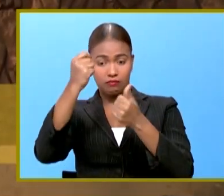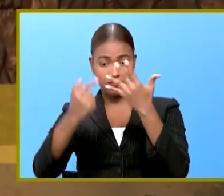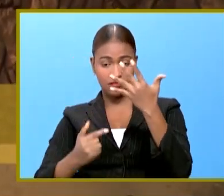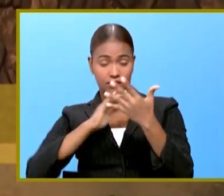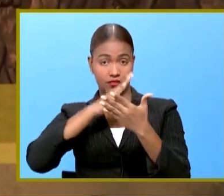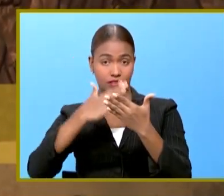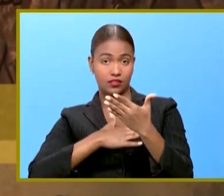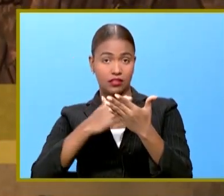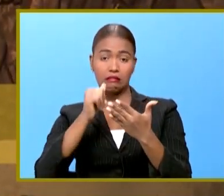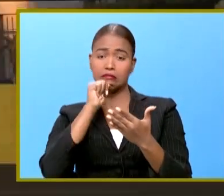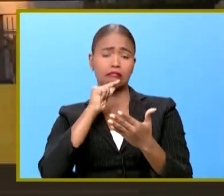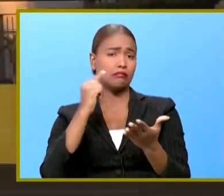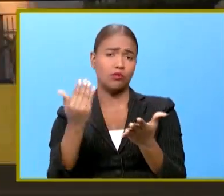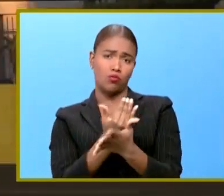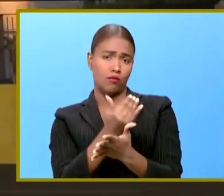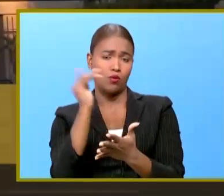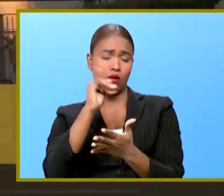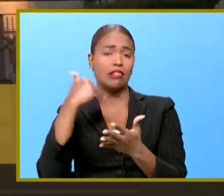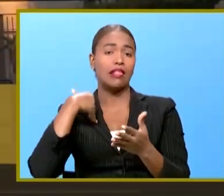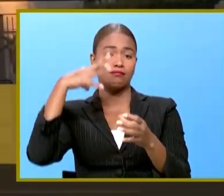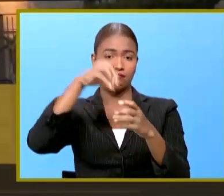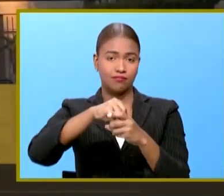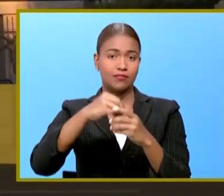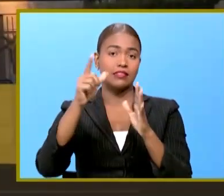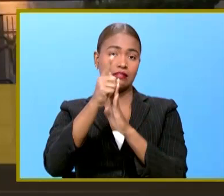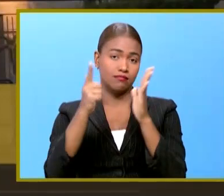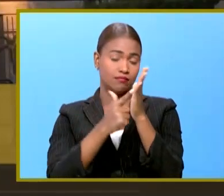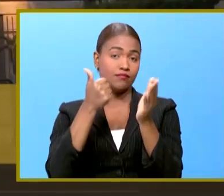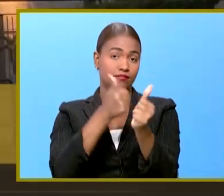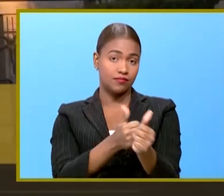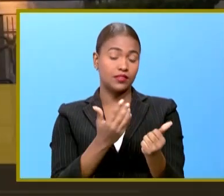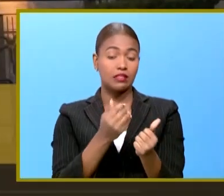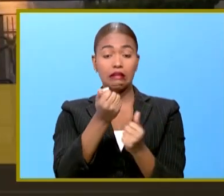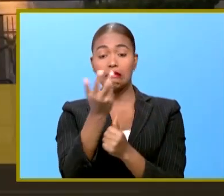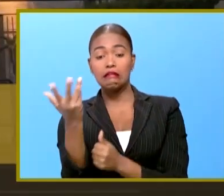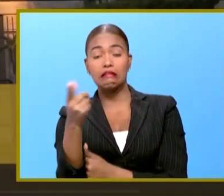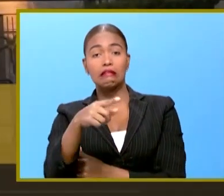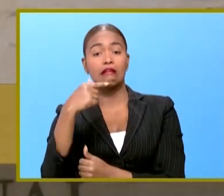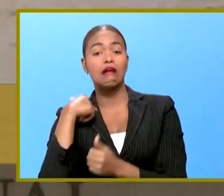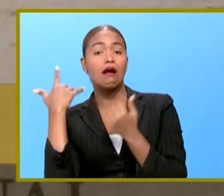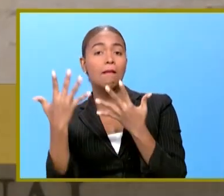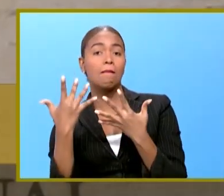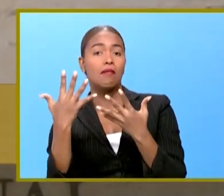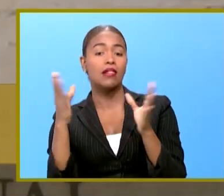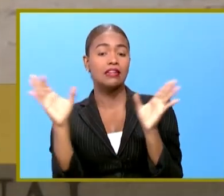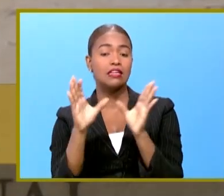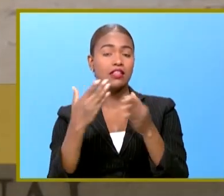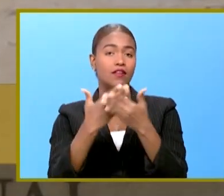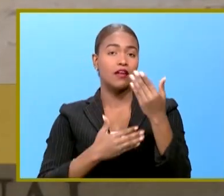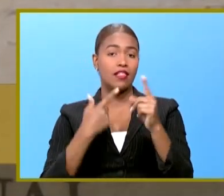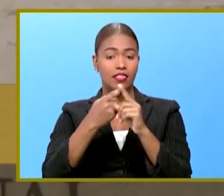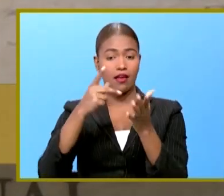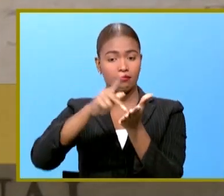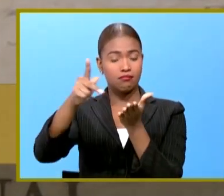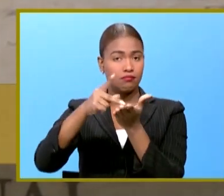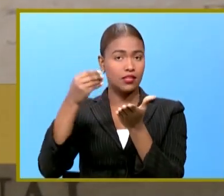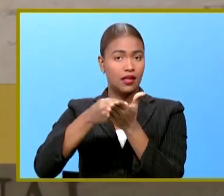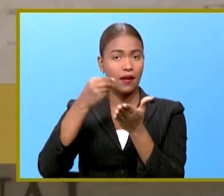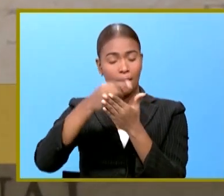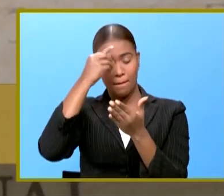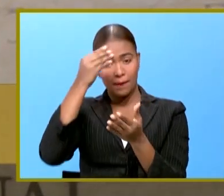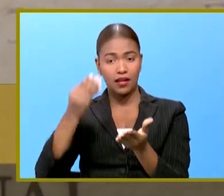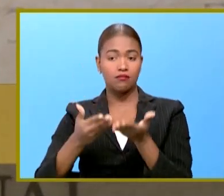no es nada nuevo y que está contenida dentro de la ley. Algunos estaban esperando una certificación del sueldo para